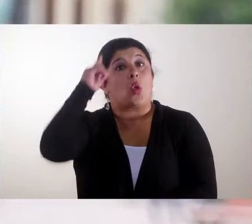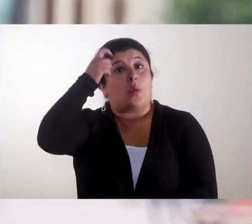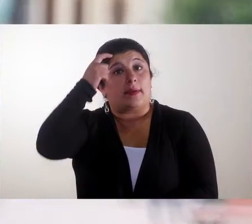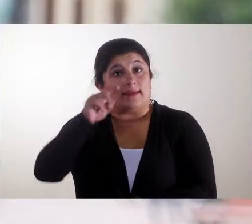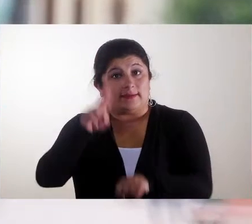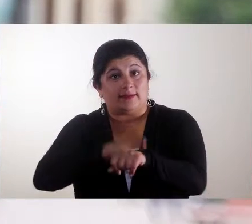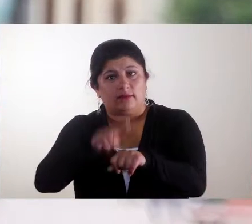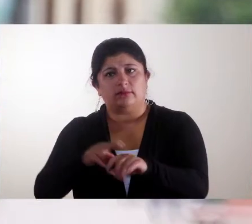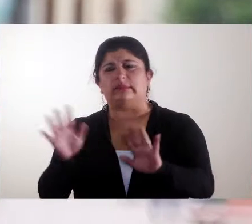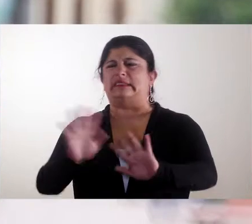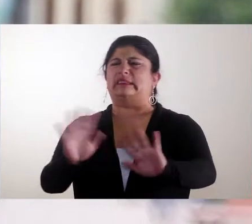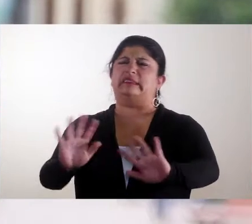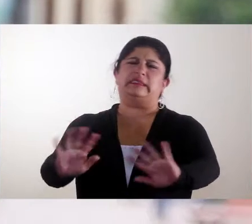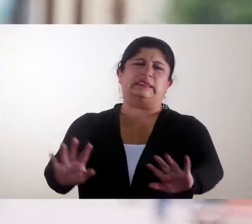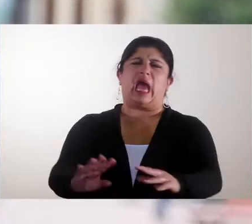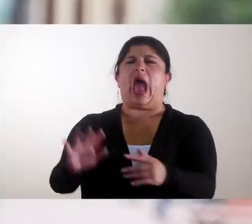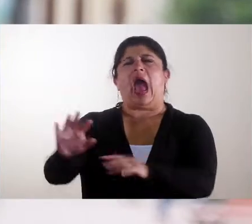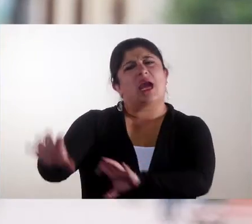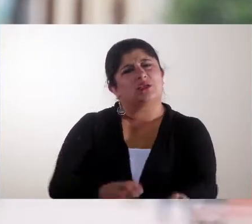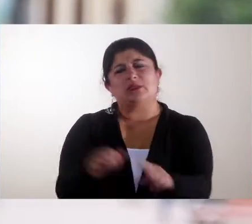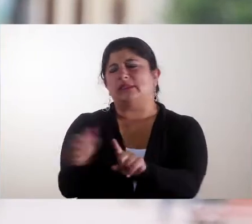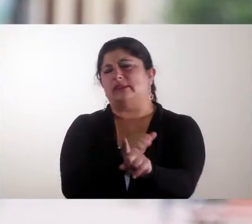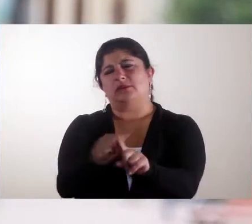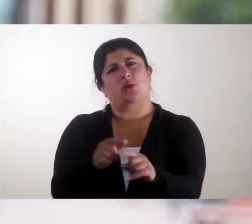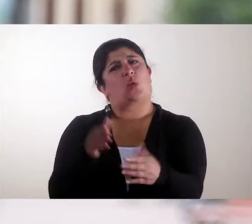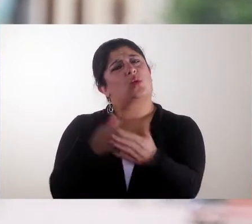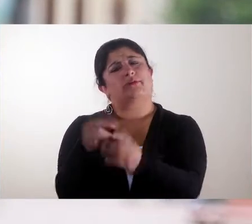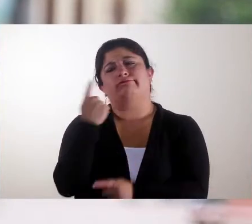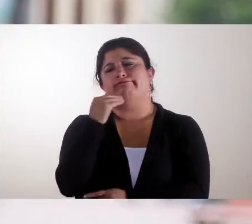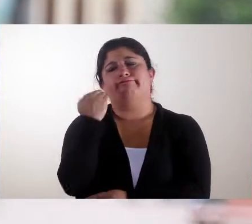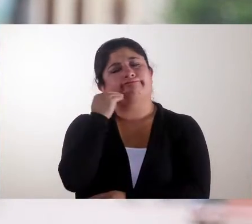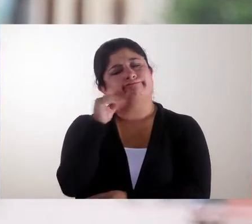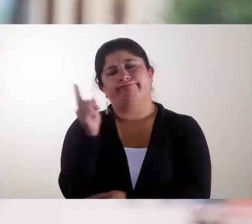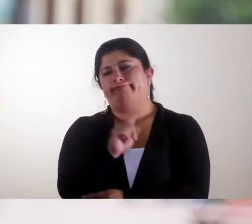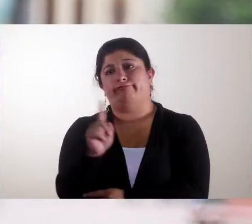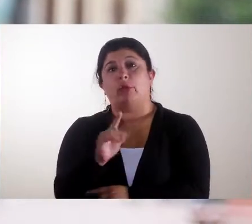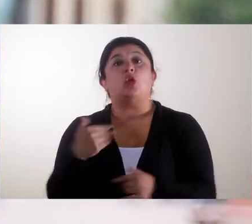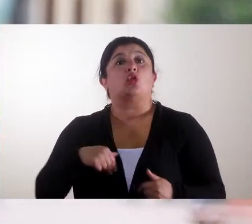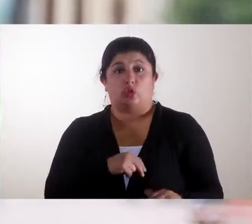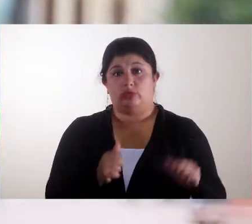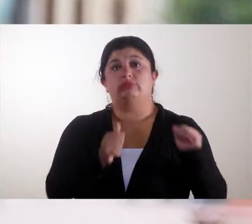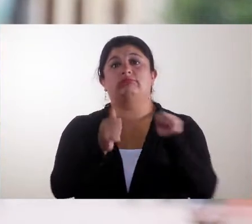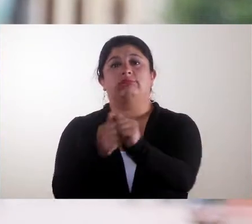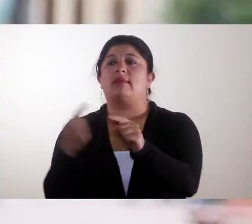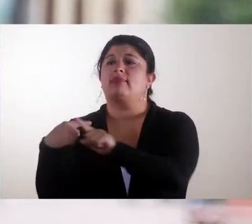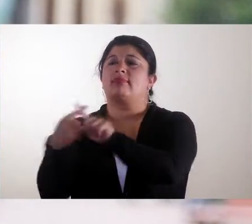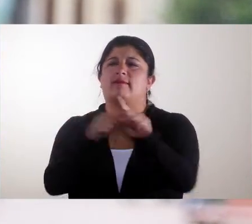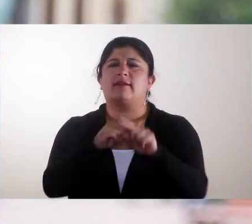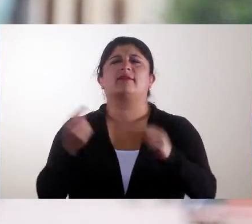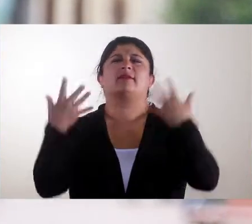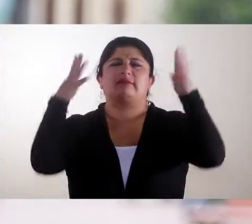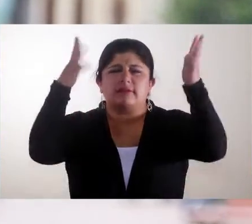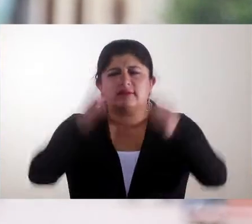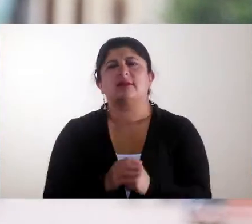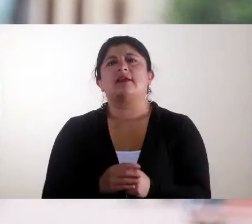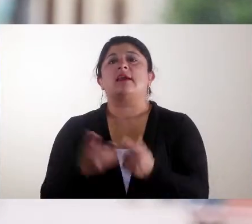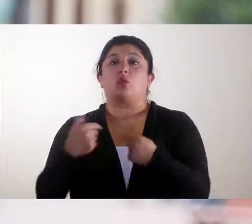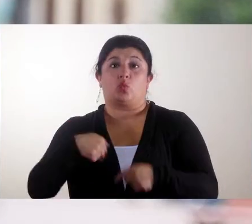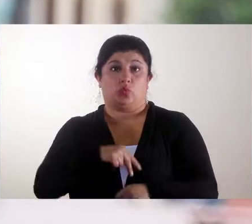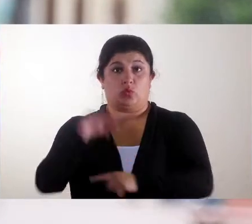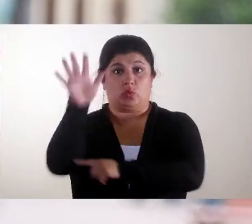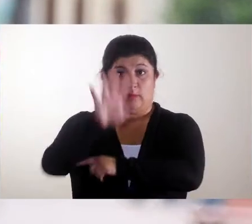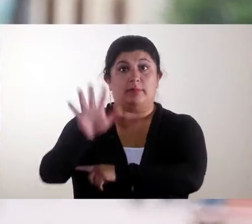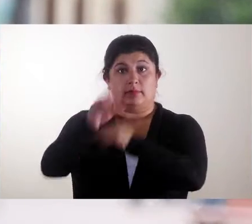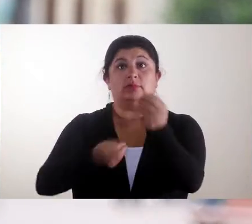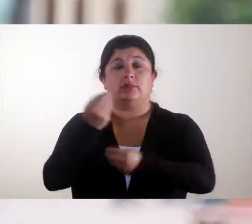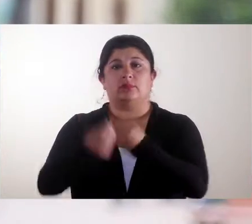Desde la gobernación de Nariño rechazamos todos los actos de violencia y más si son en contra de las mujeres. Estuvimos acompañando los distintos actos, eventos